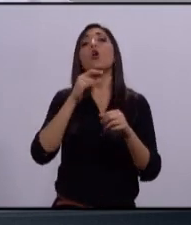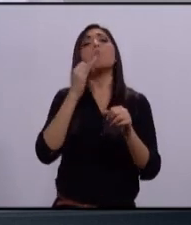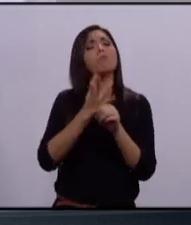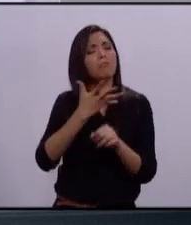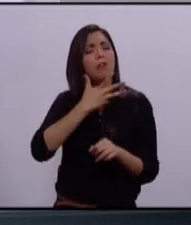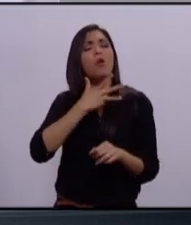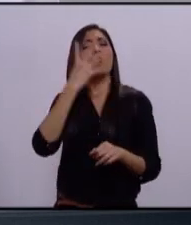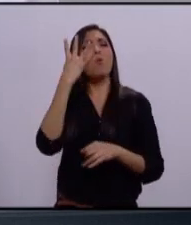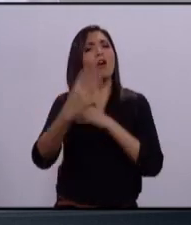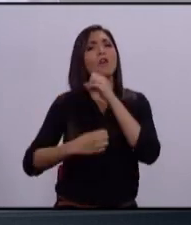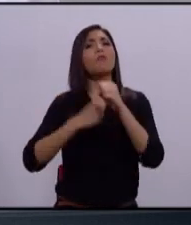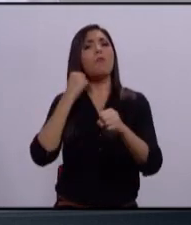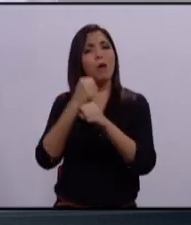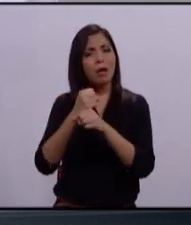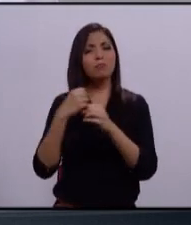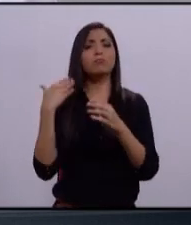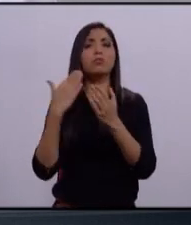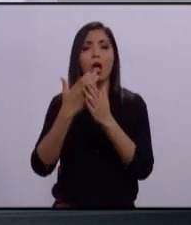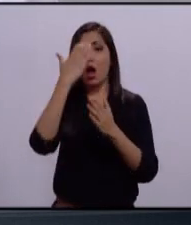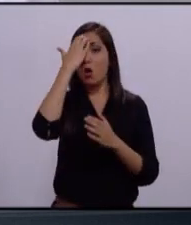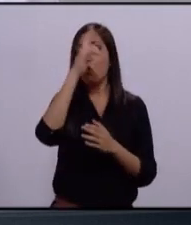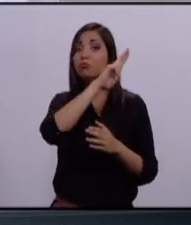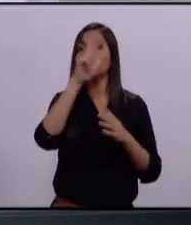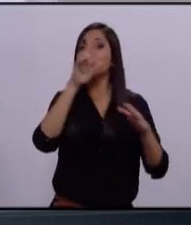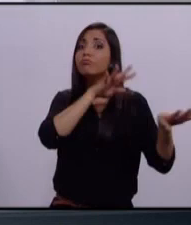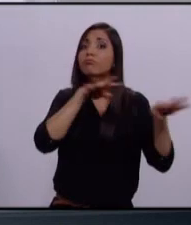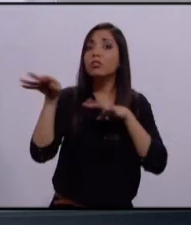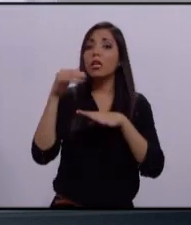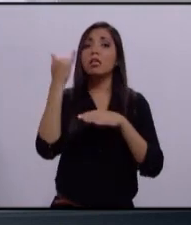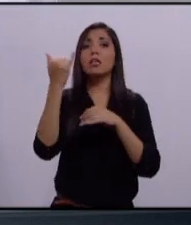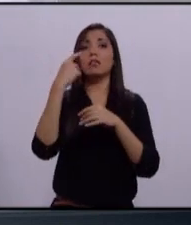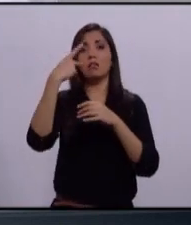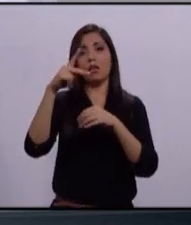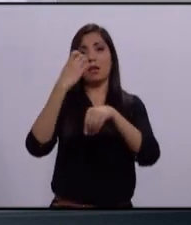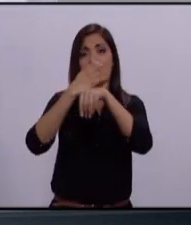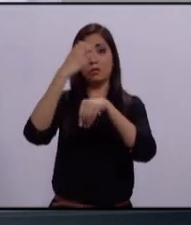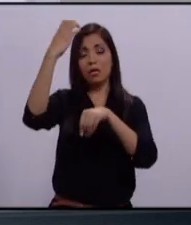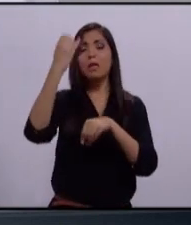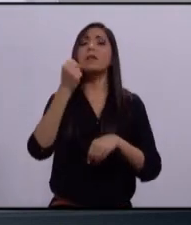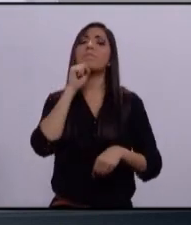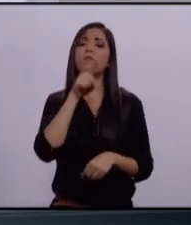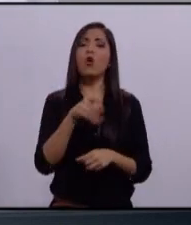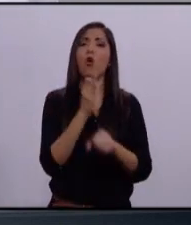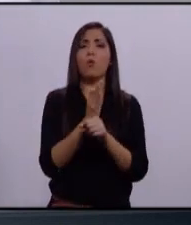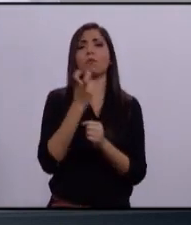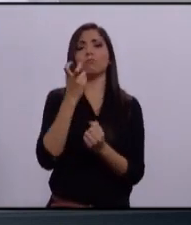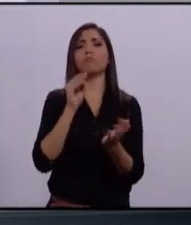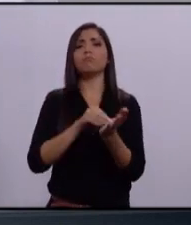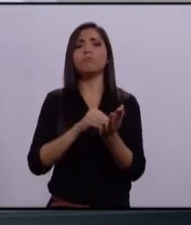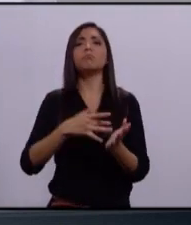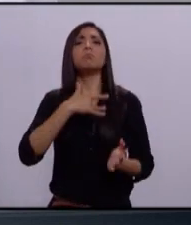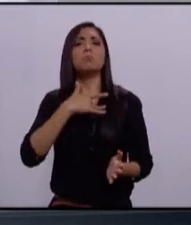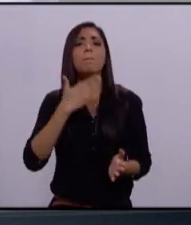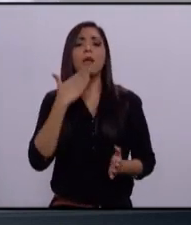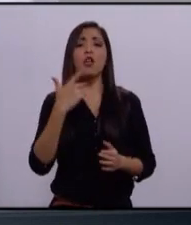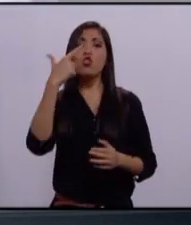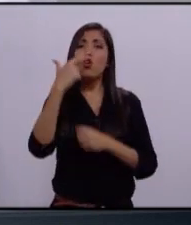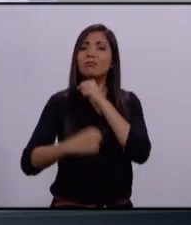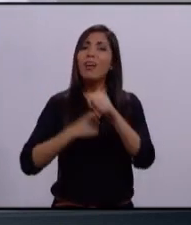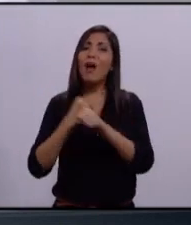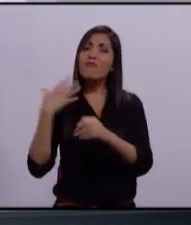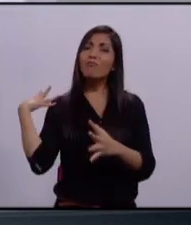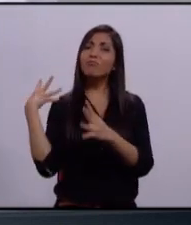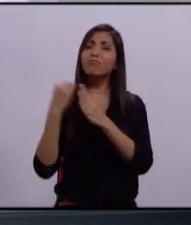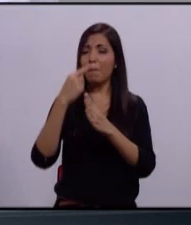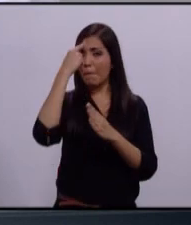seguidos, con reconocimiento a nivel nacional y estatal. En ese sentido me he venido desempeñando durante 12 años en el